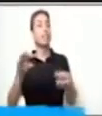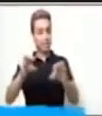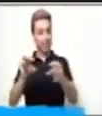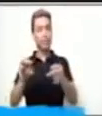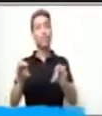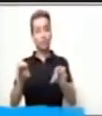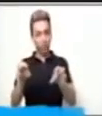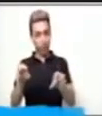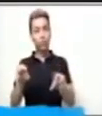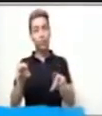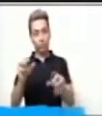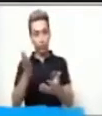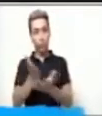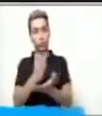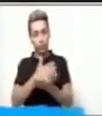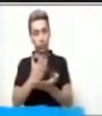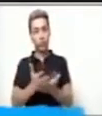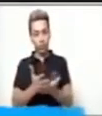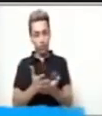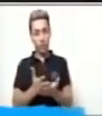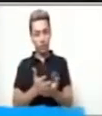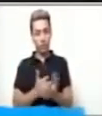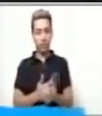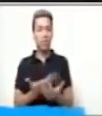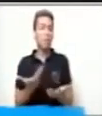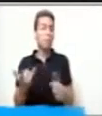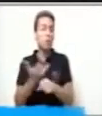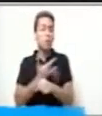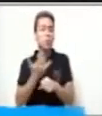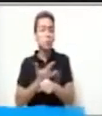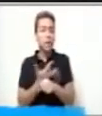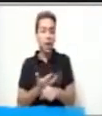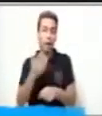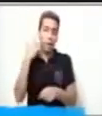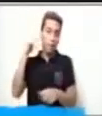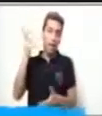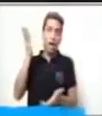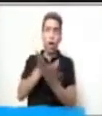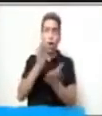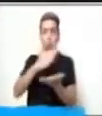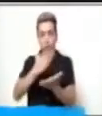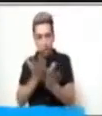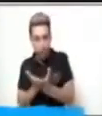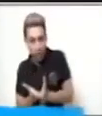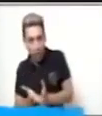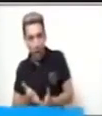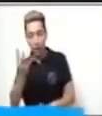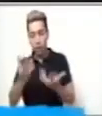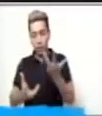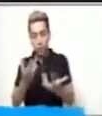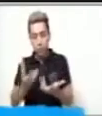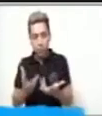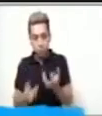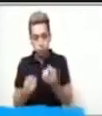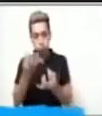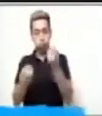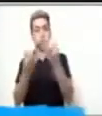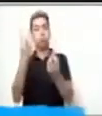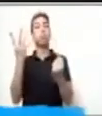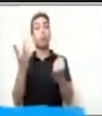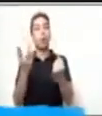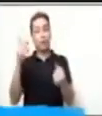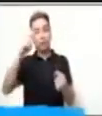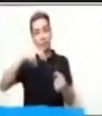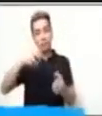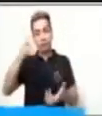sirve una estufa? Para cocinar, para hervir o preparar algo que necesite cocción.